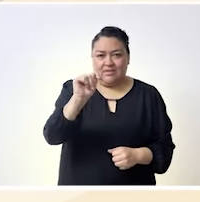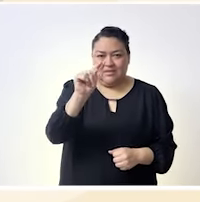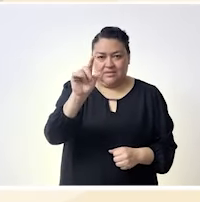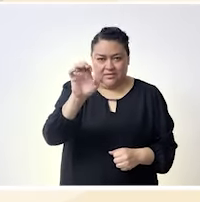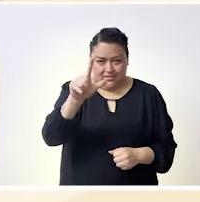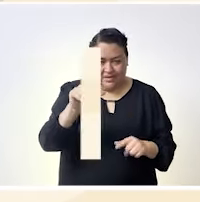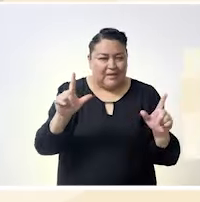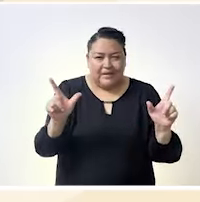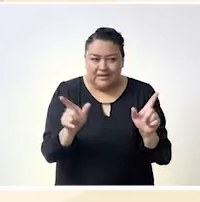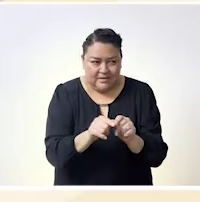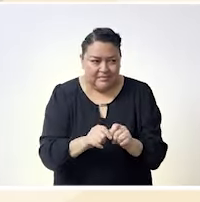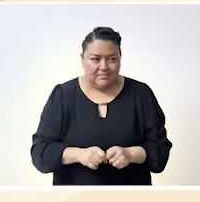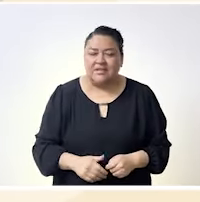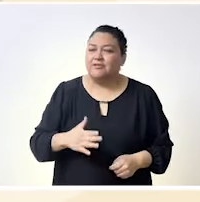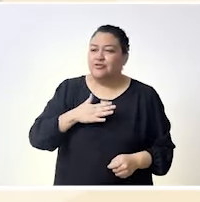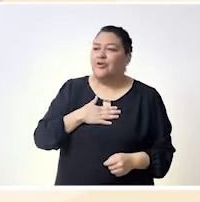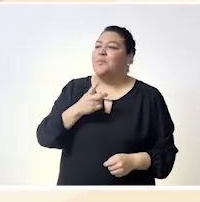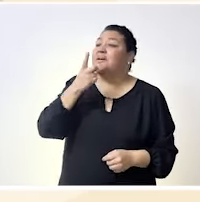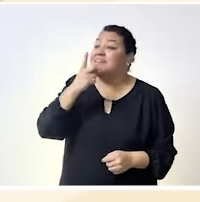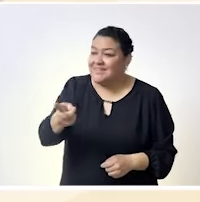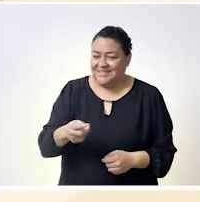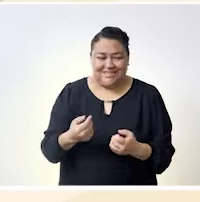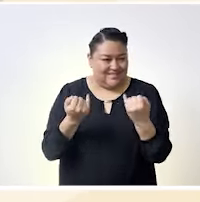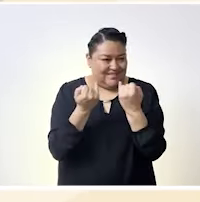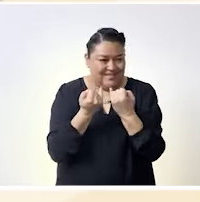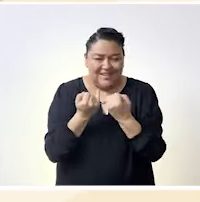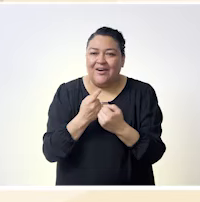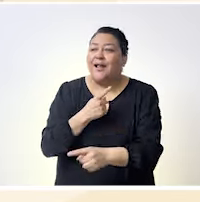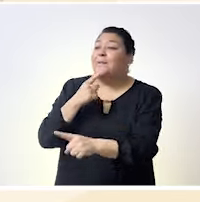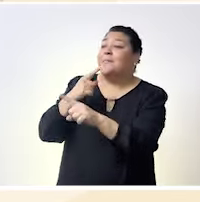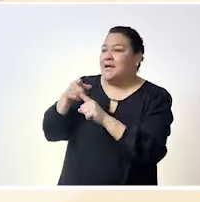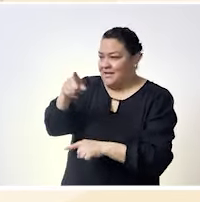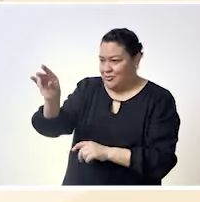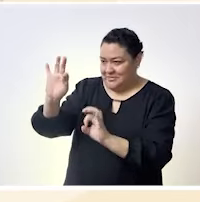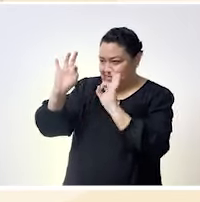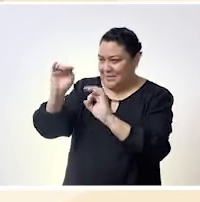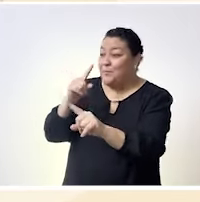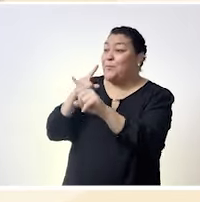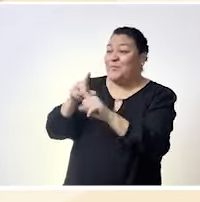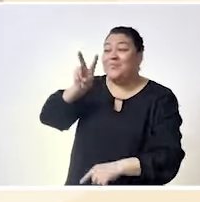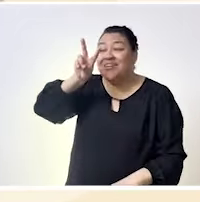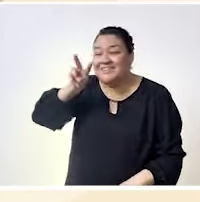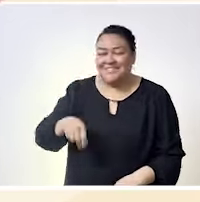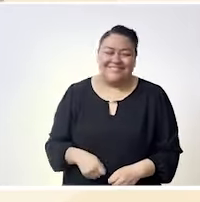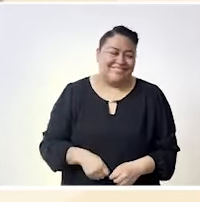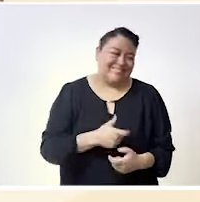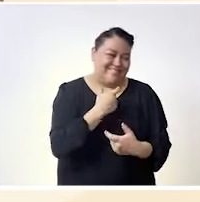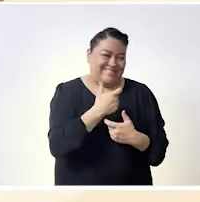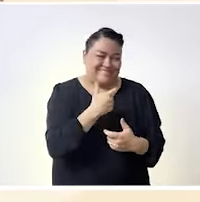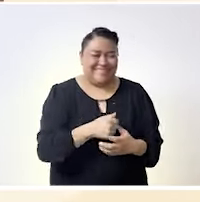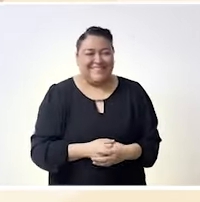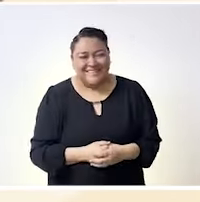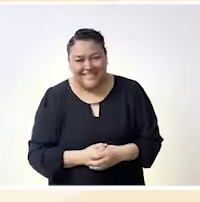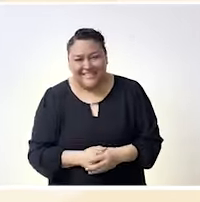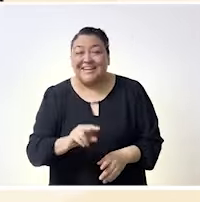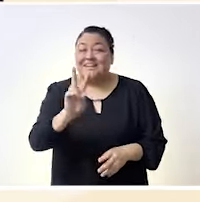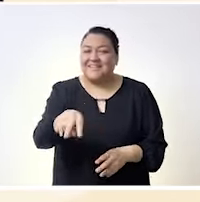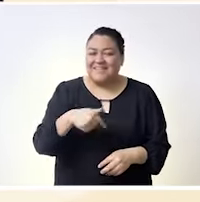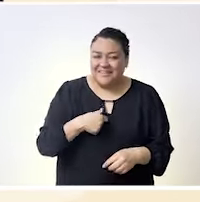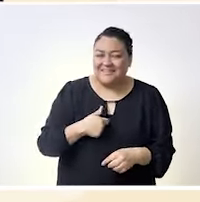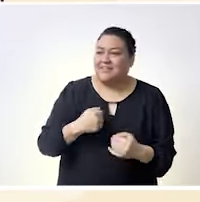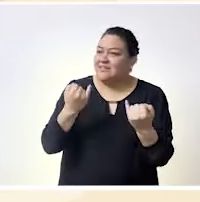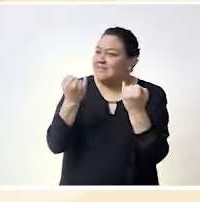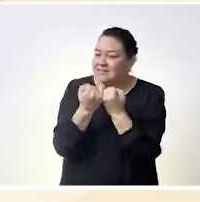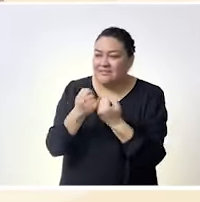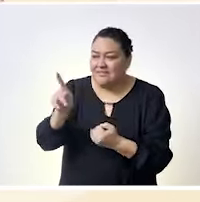a Itzel por esta reflexión final yo ahora sí iba decir lo que dijeron mis compañeras por dos porque no